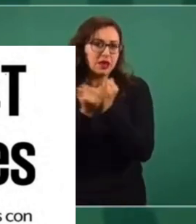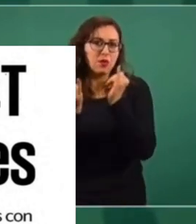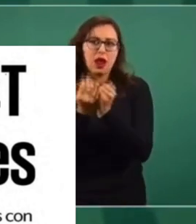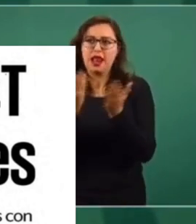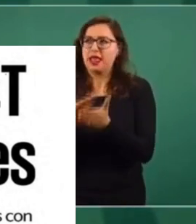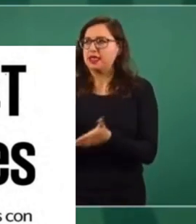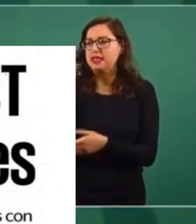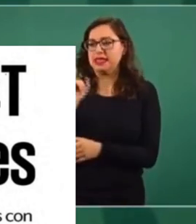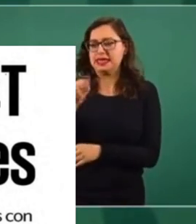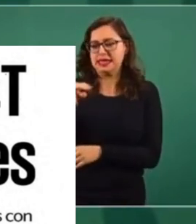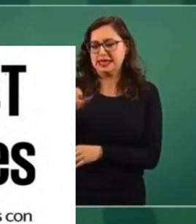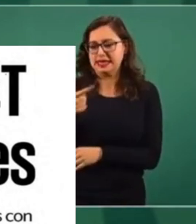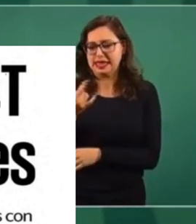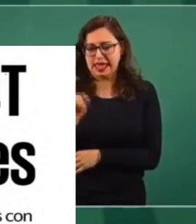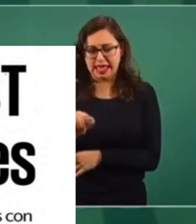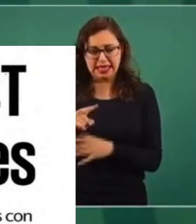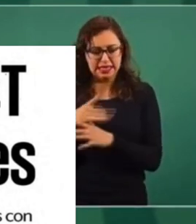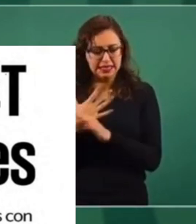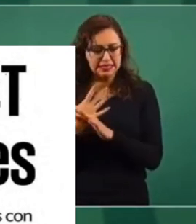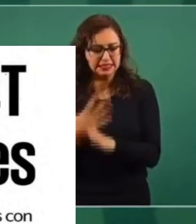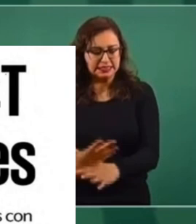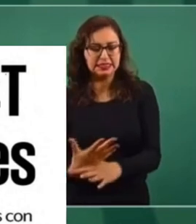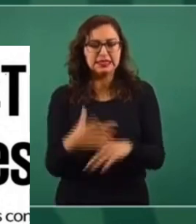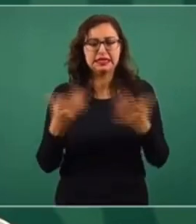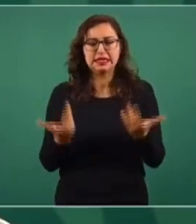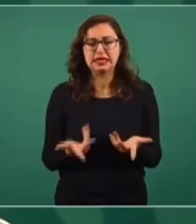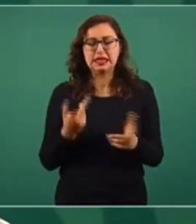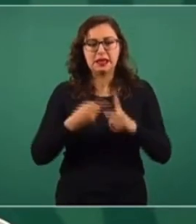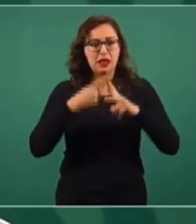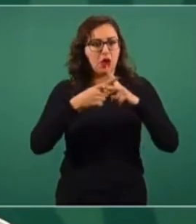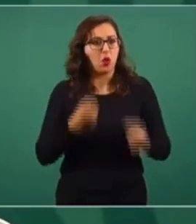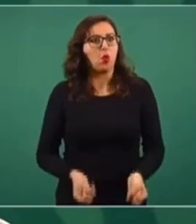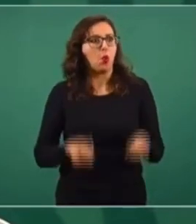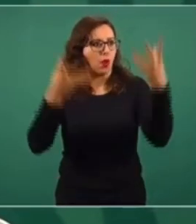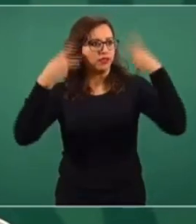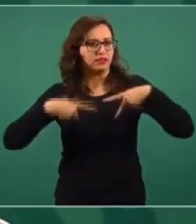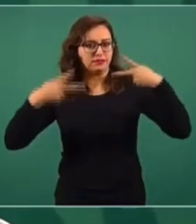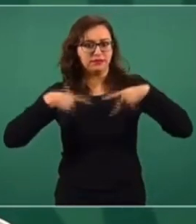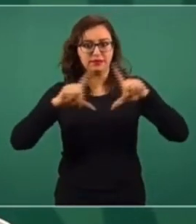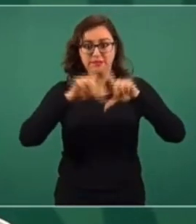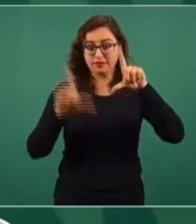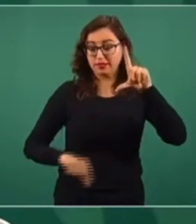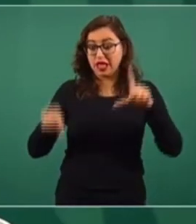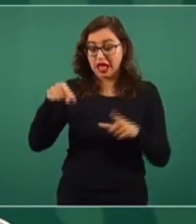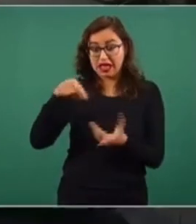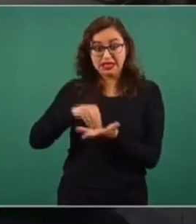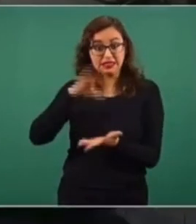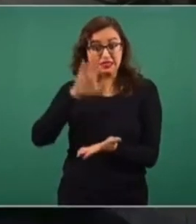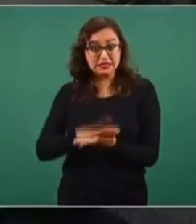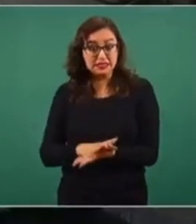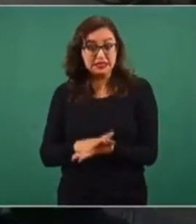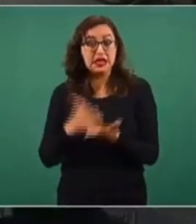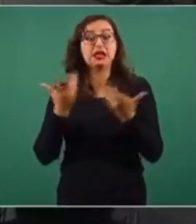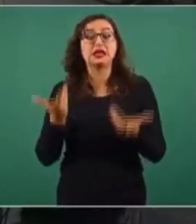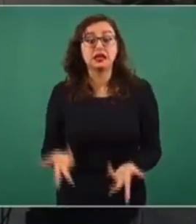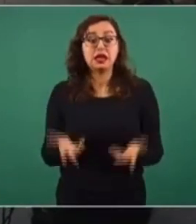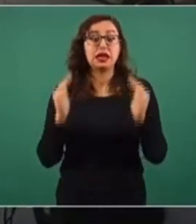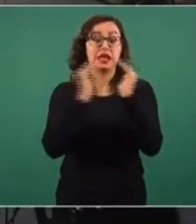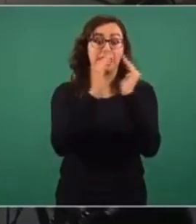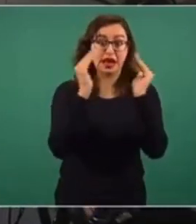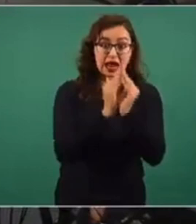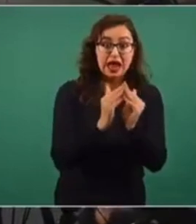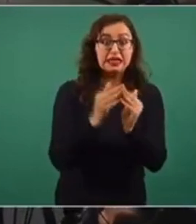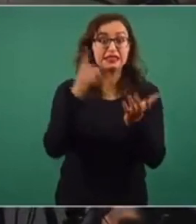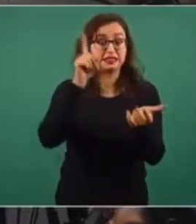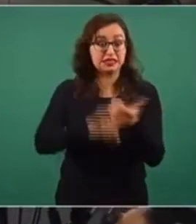INEGI el Censo Nacional de Población. Y ahí están también las residencias y las casas en